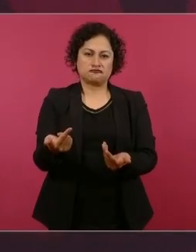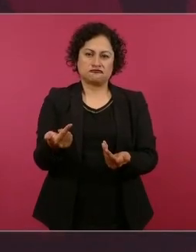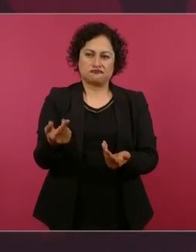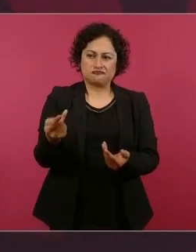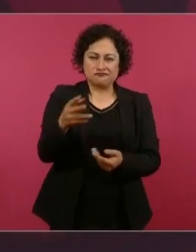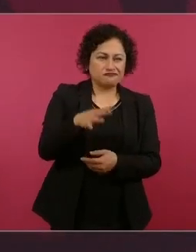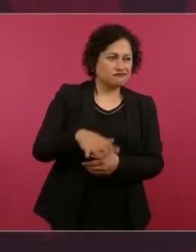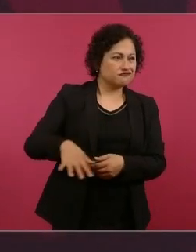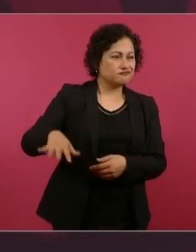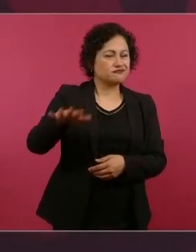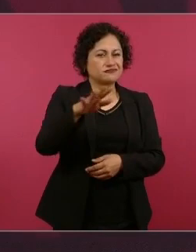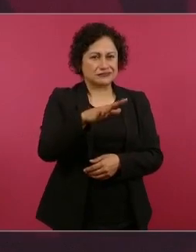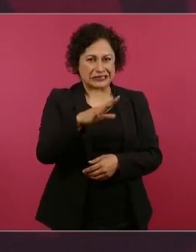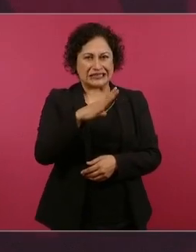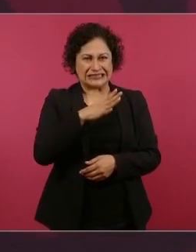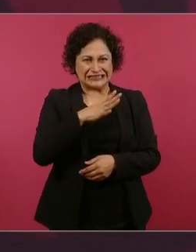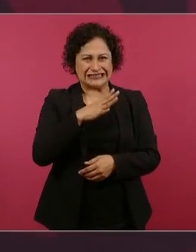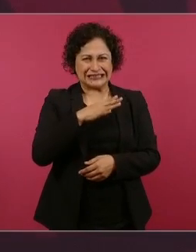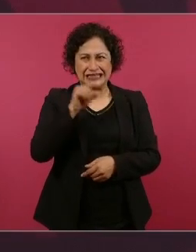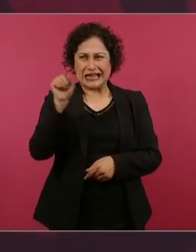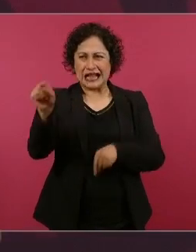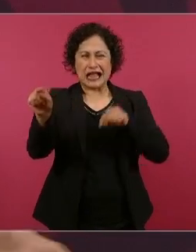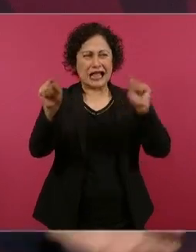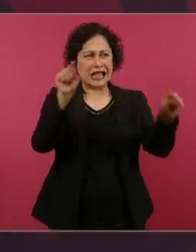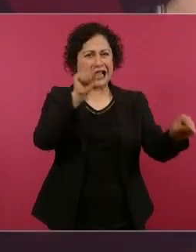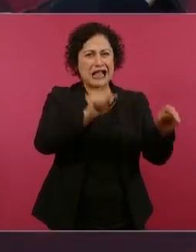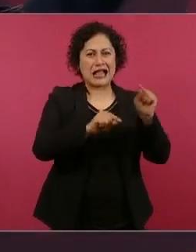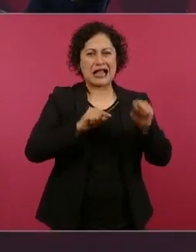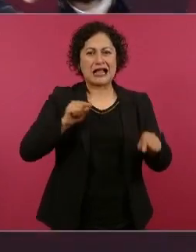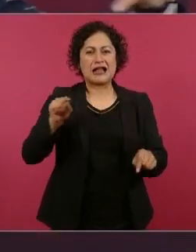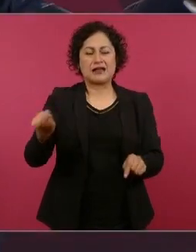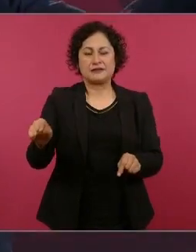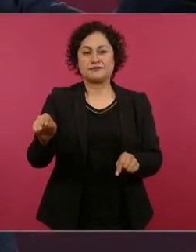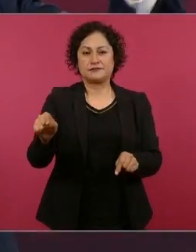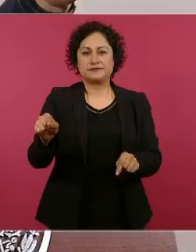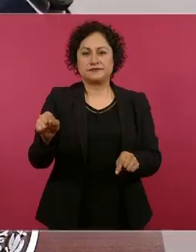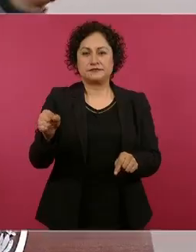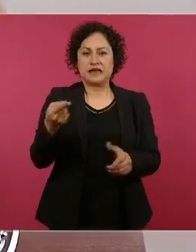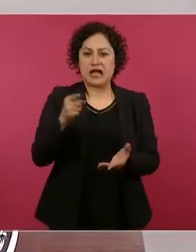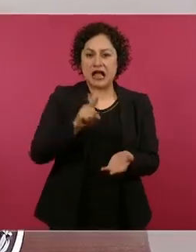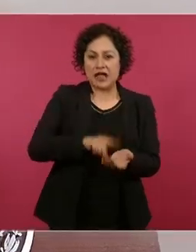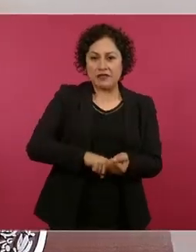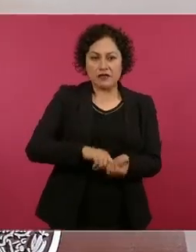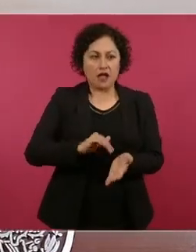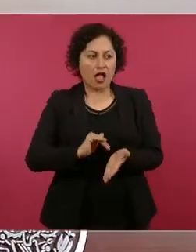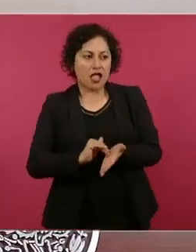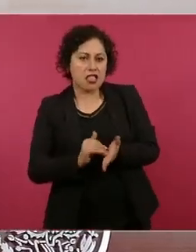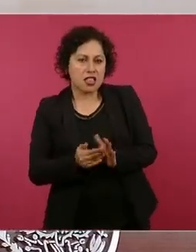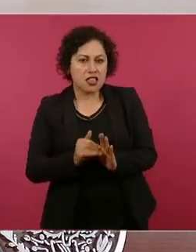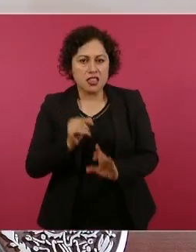que tienen un propósito político,